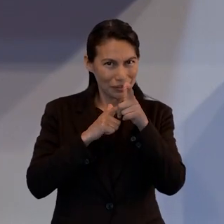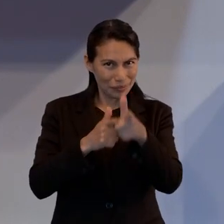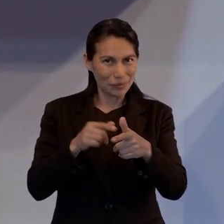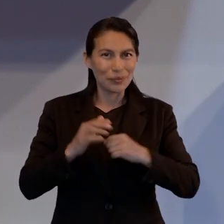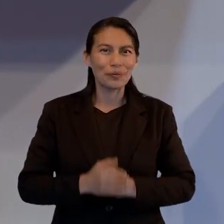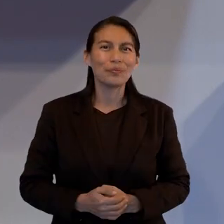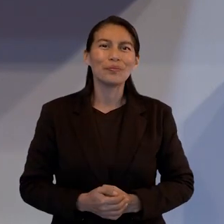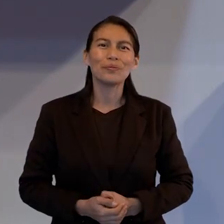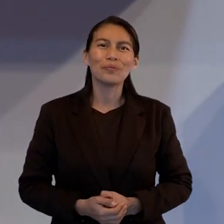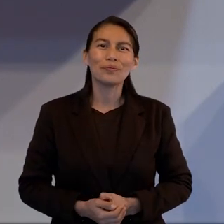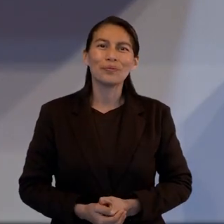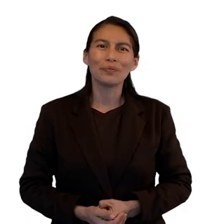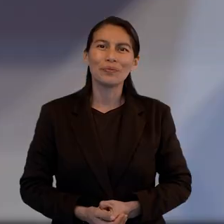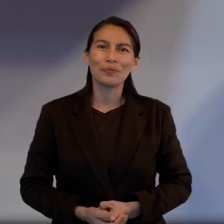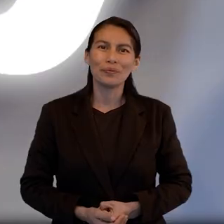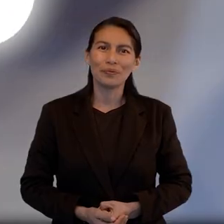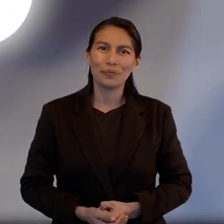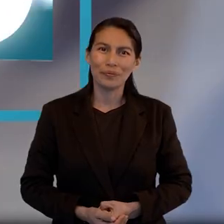En un momento más, nos vemos.